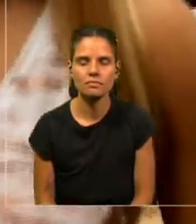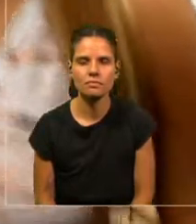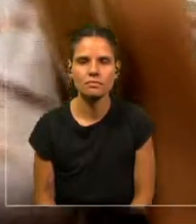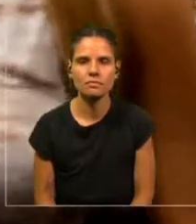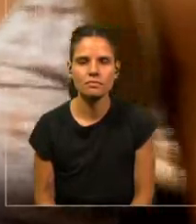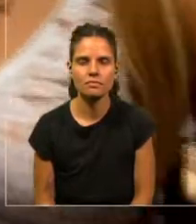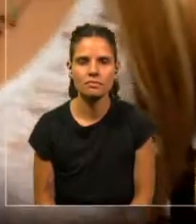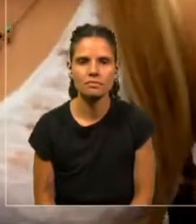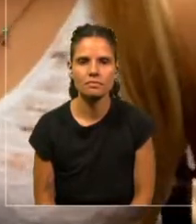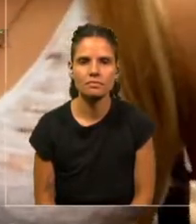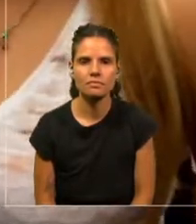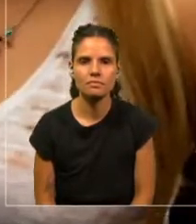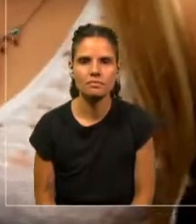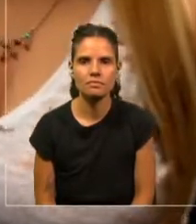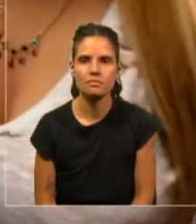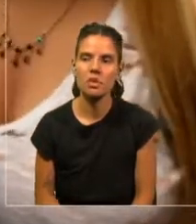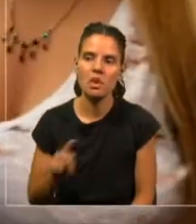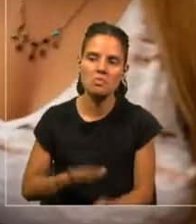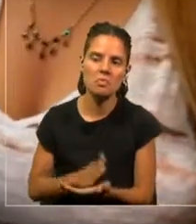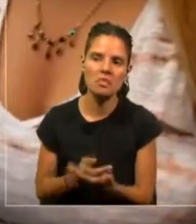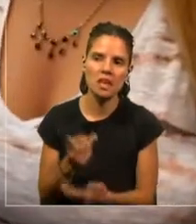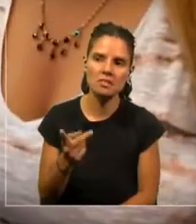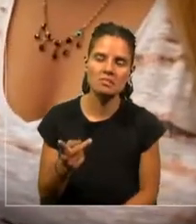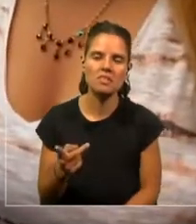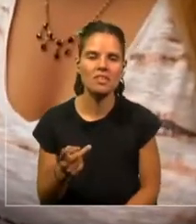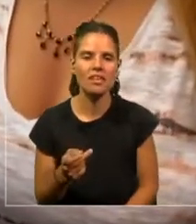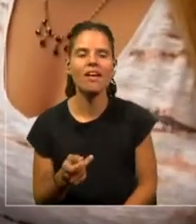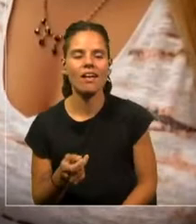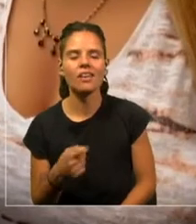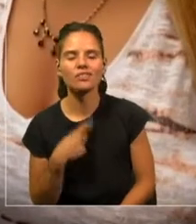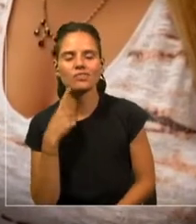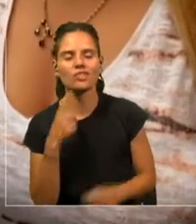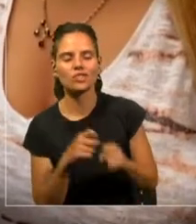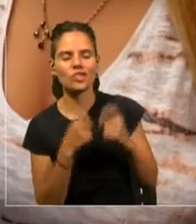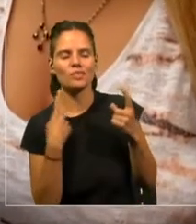Tengo una sorpresa especial para ti. ¿Sí?